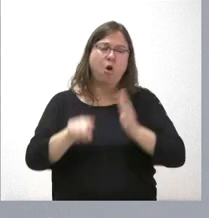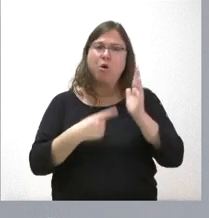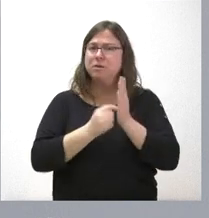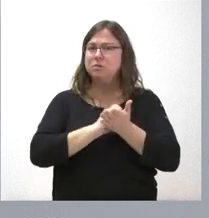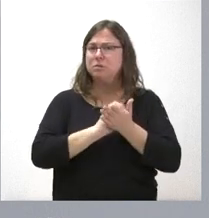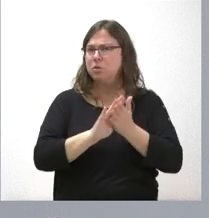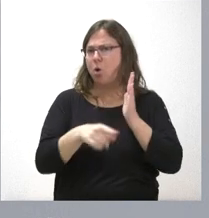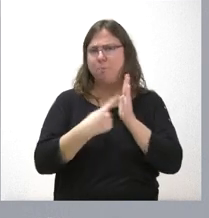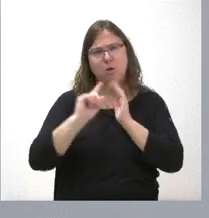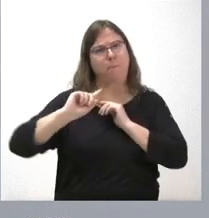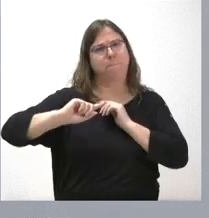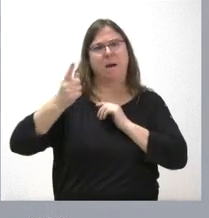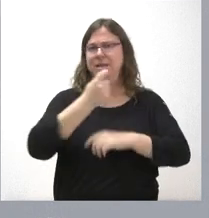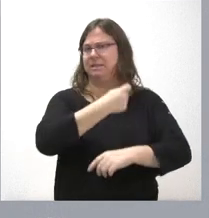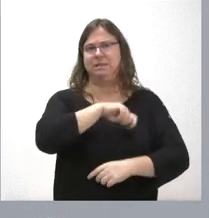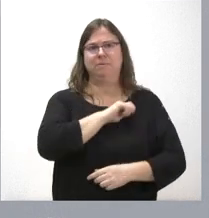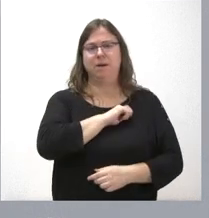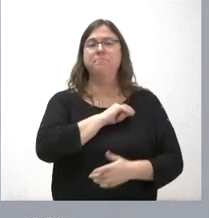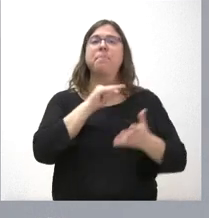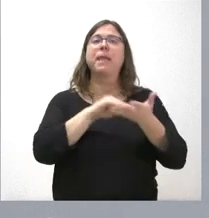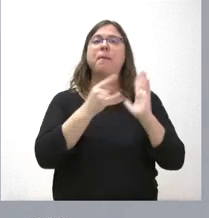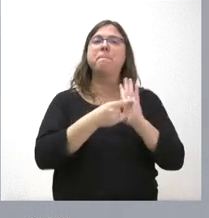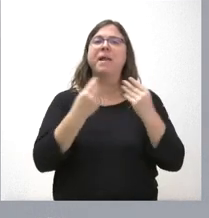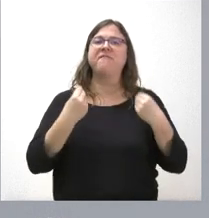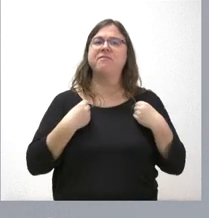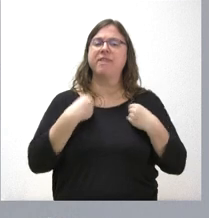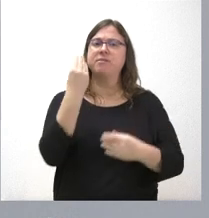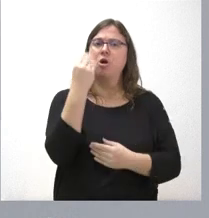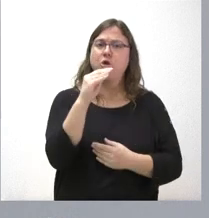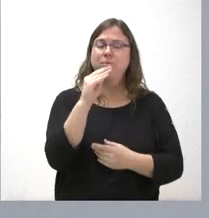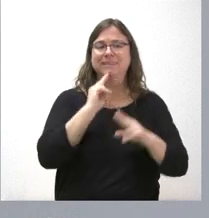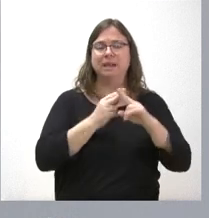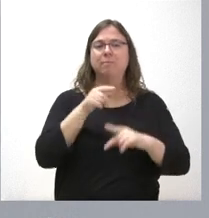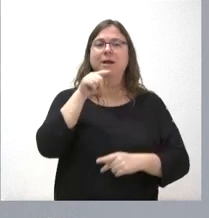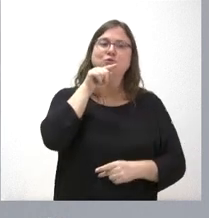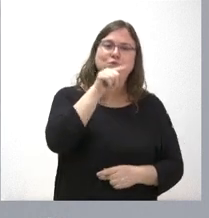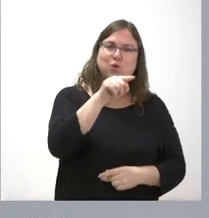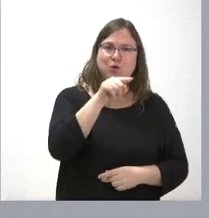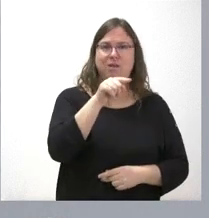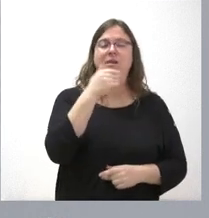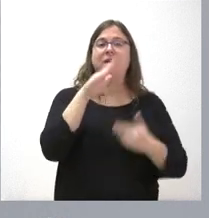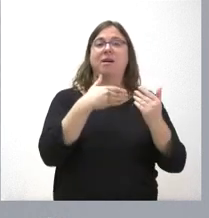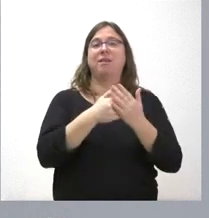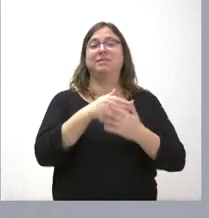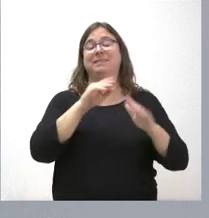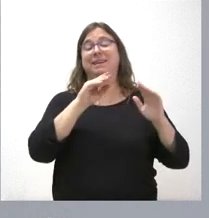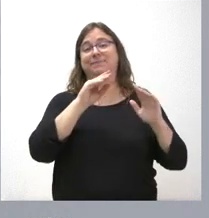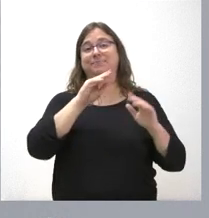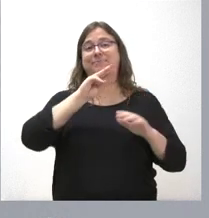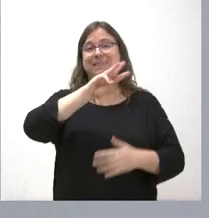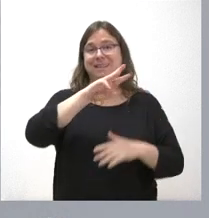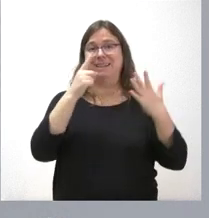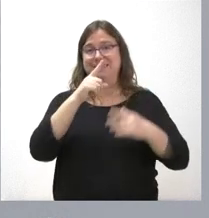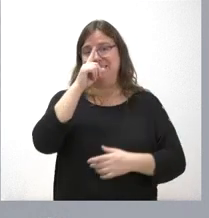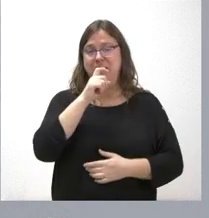materia de vacunaciones. El plan de vivienda joven tuya, para menores de 36 años, que ha permitido poner a disposición